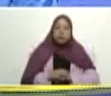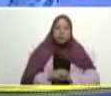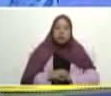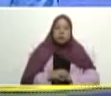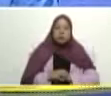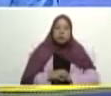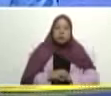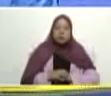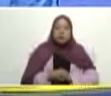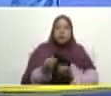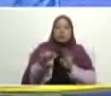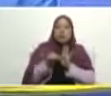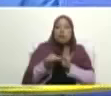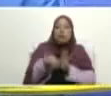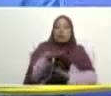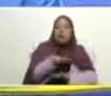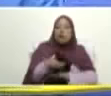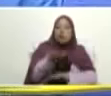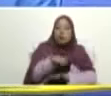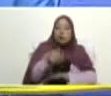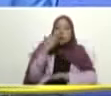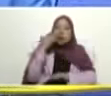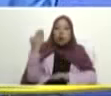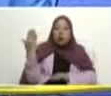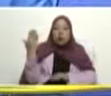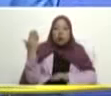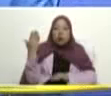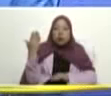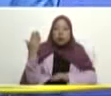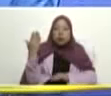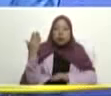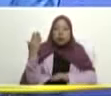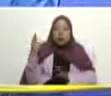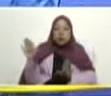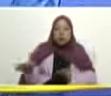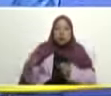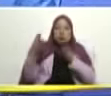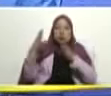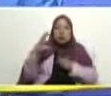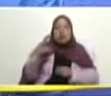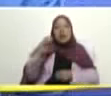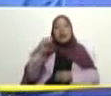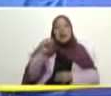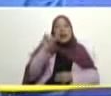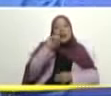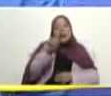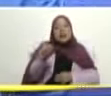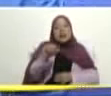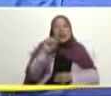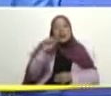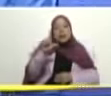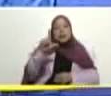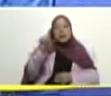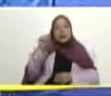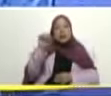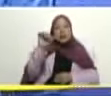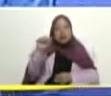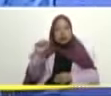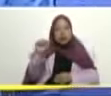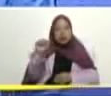¿dónde estás tú en este momento? estoy ubicada aquí en Casalparro de Barrio Nazareno